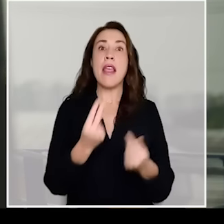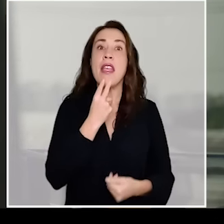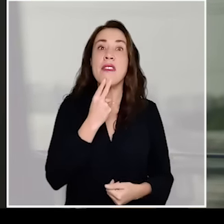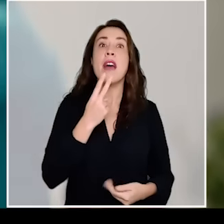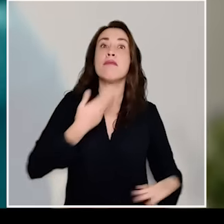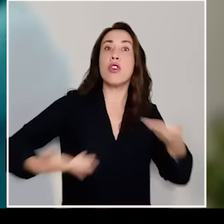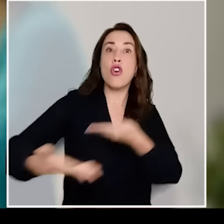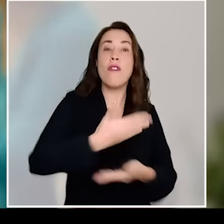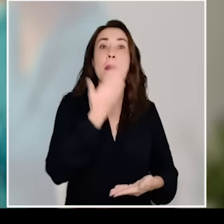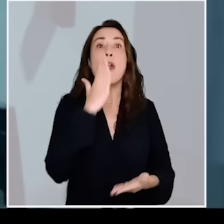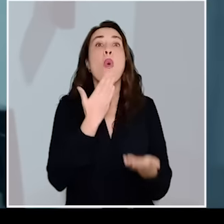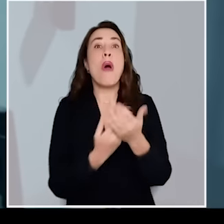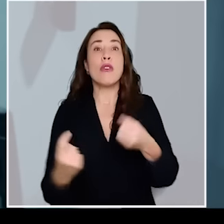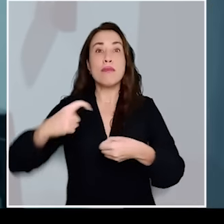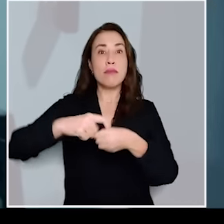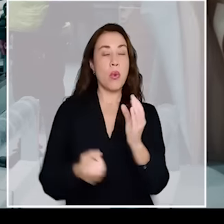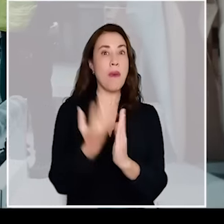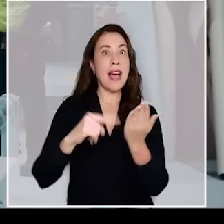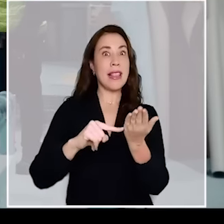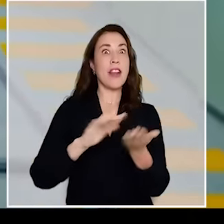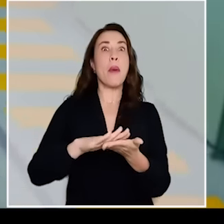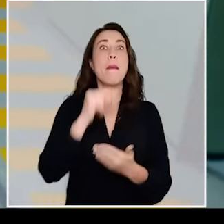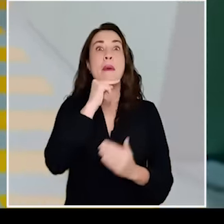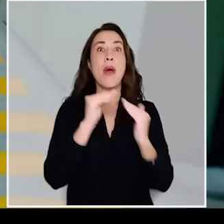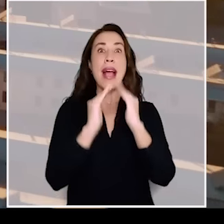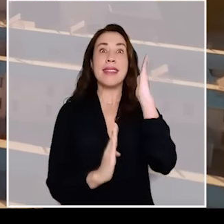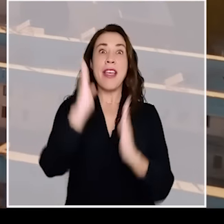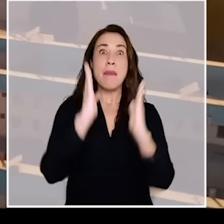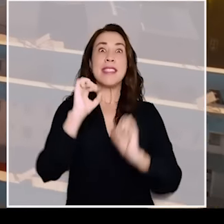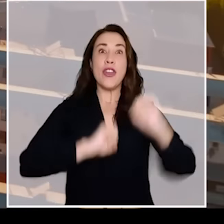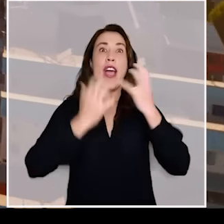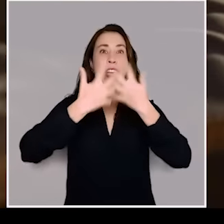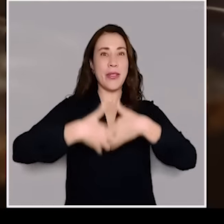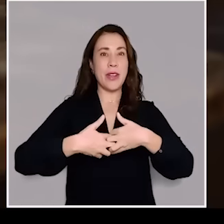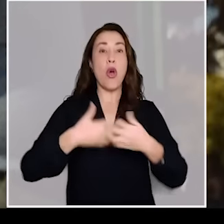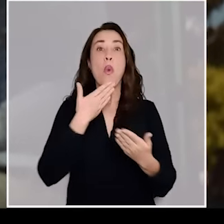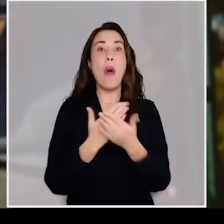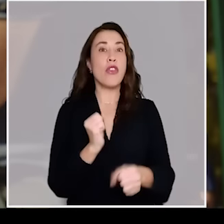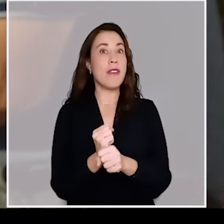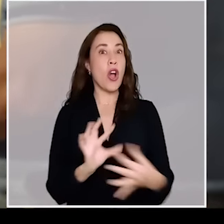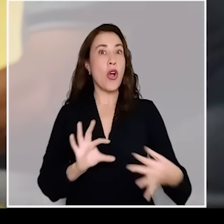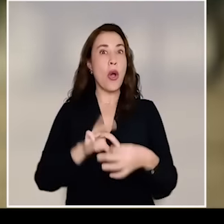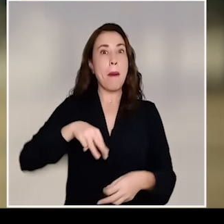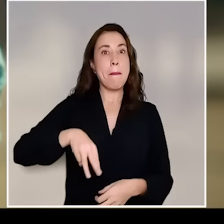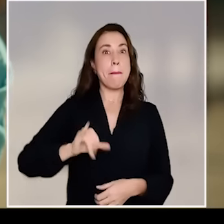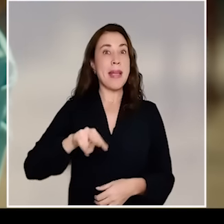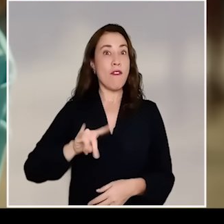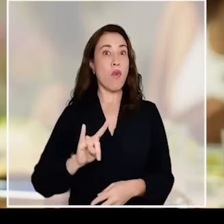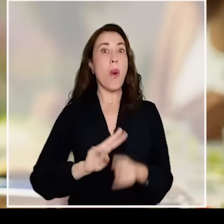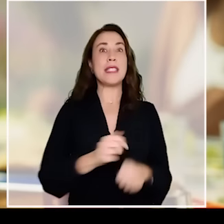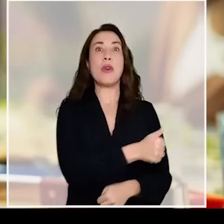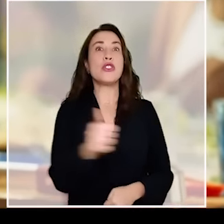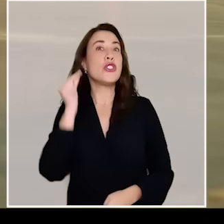La calidad de vida y convivencia mejora cuando se suman nuevas tecnologías como las viviendas industrializadas. Cuando trabajamos junto al MIMU,